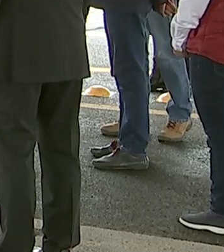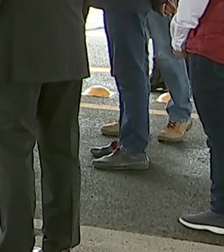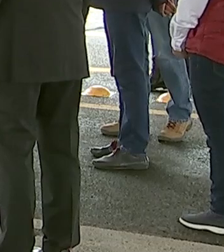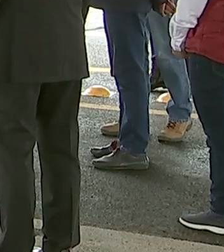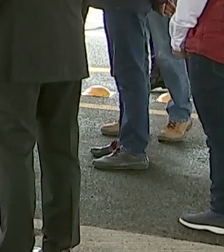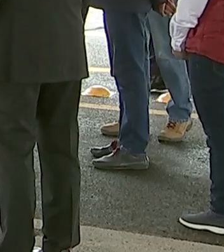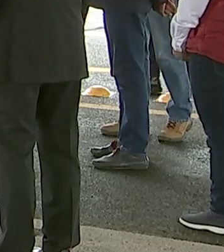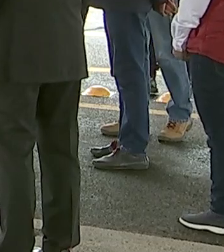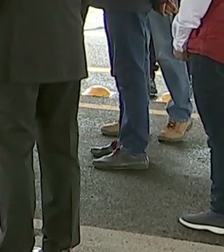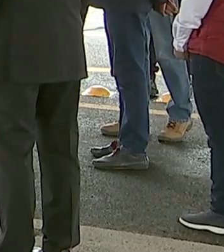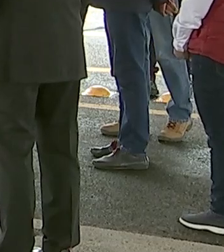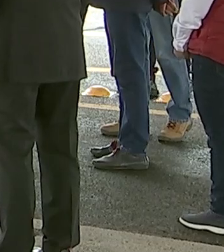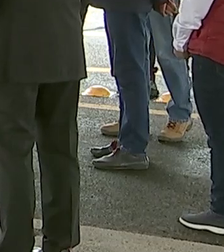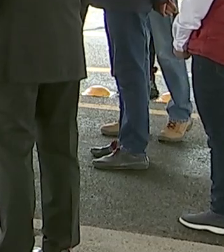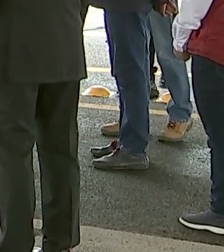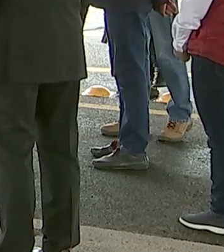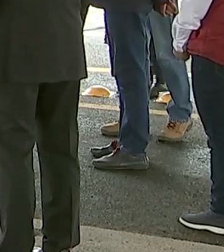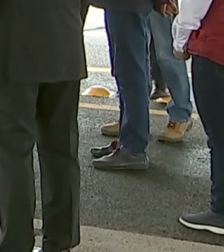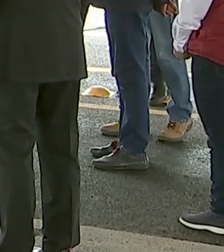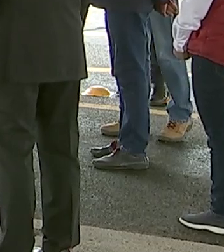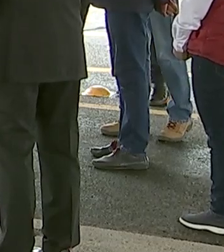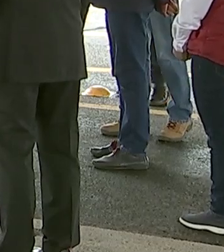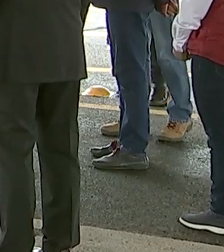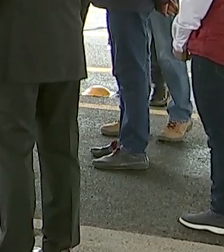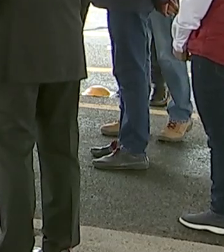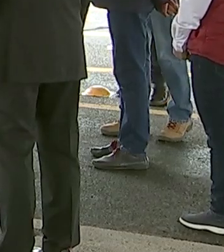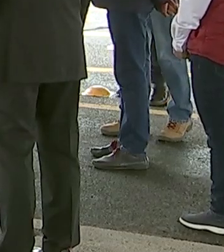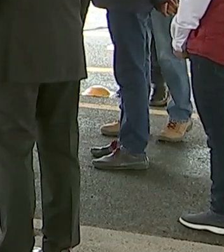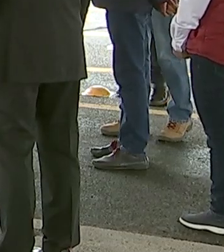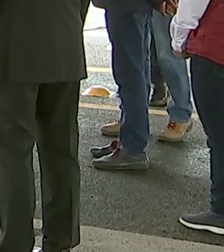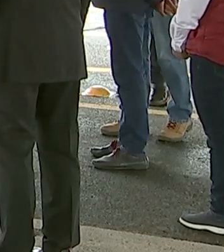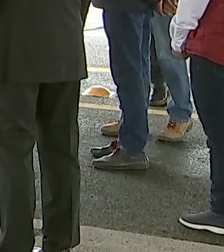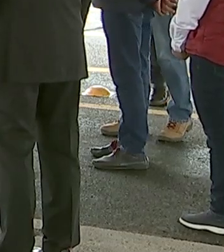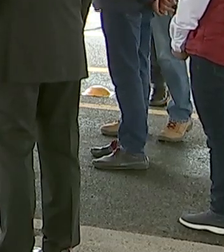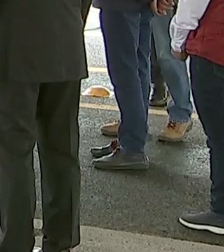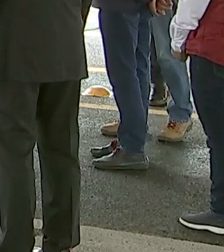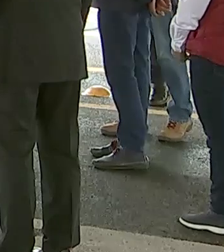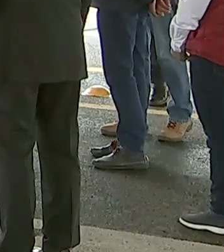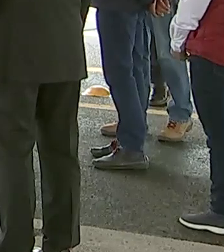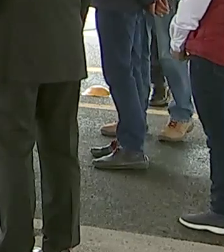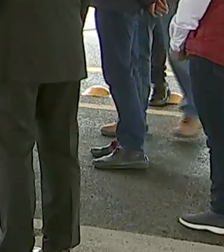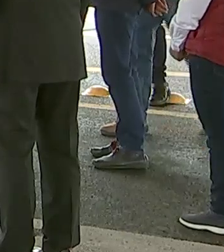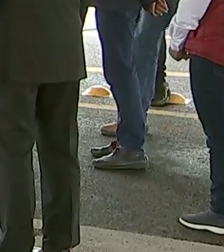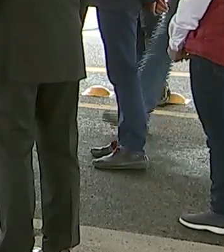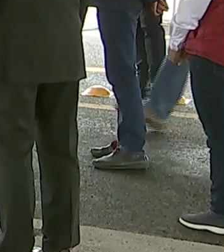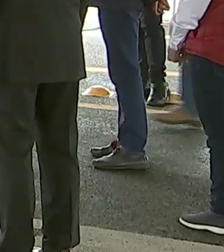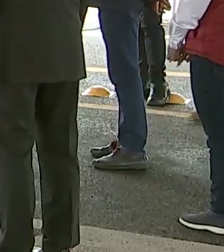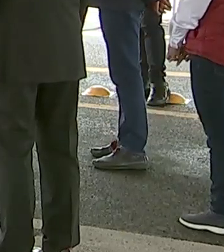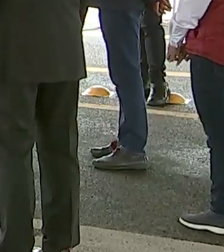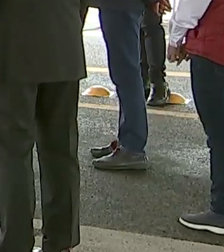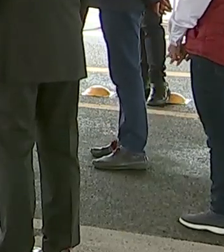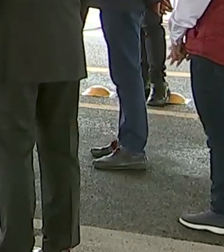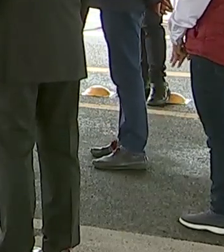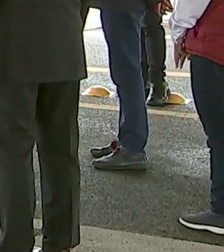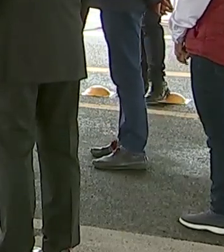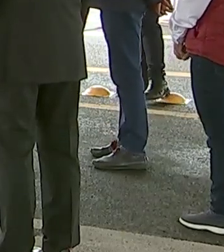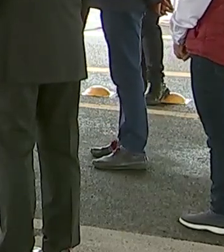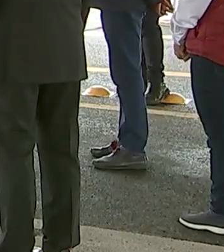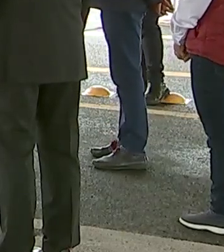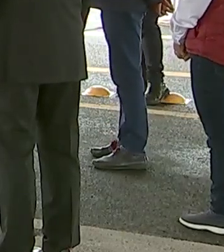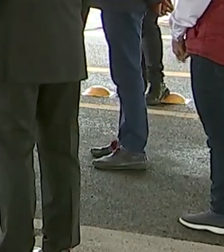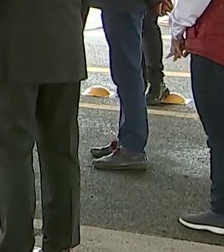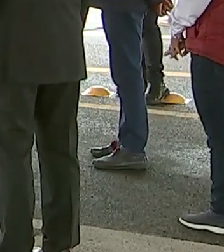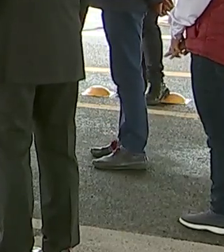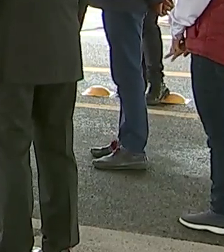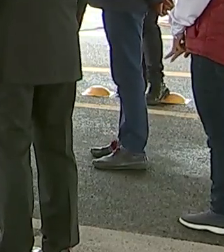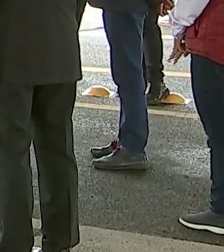flujo vehicular de largo itinerario. Estas calles son comunicadas entre sí para ello. La población